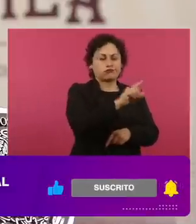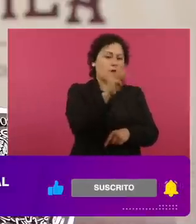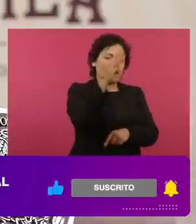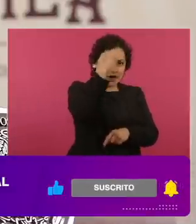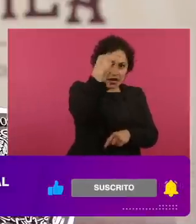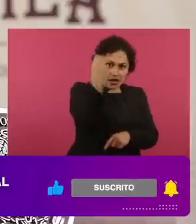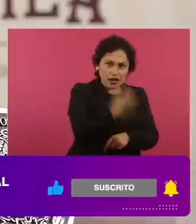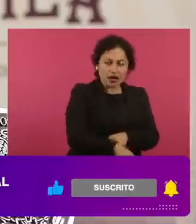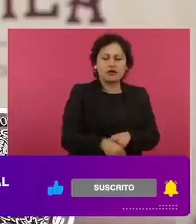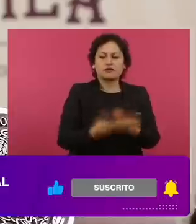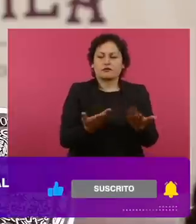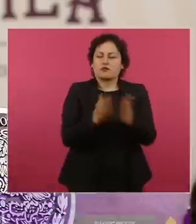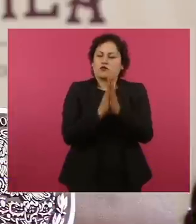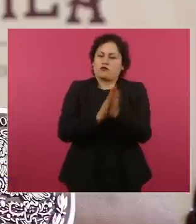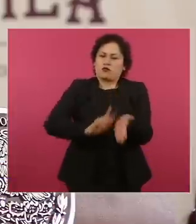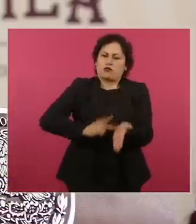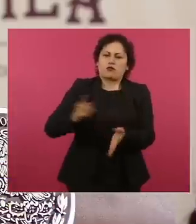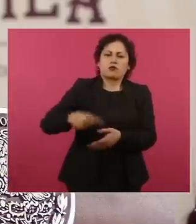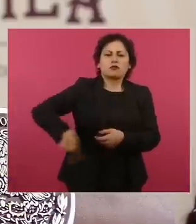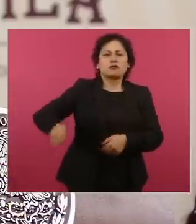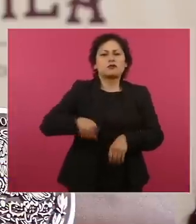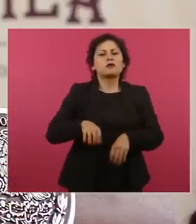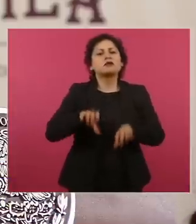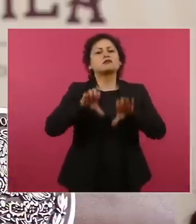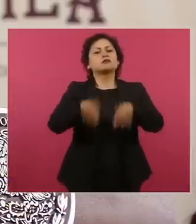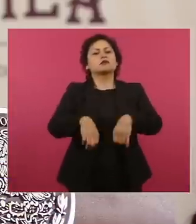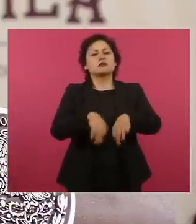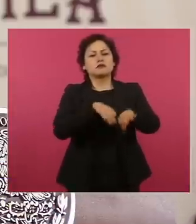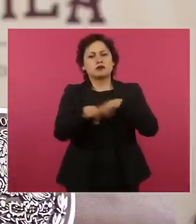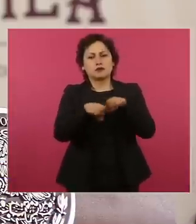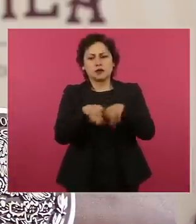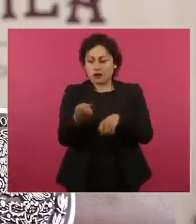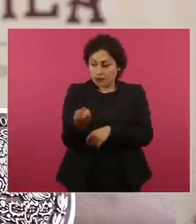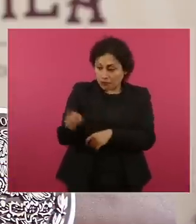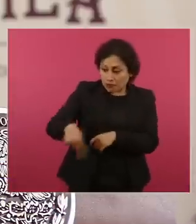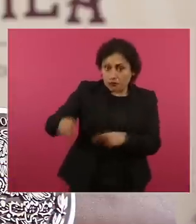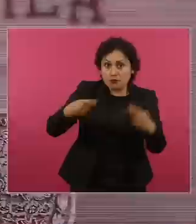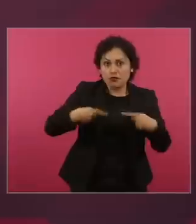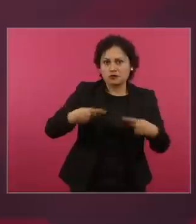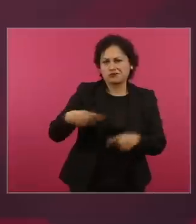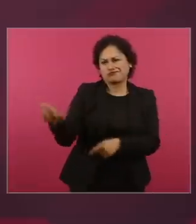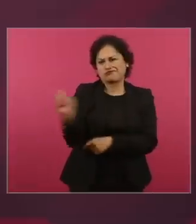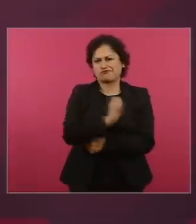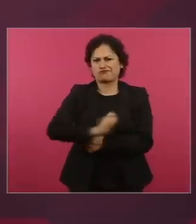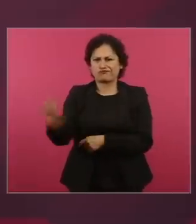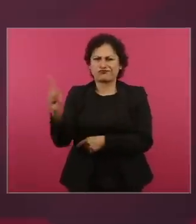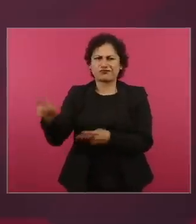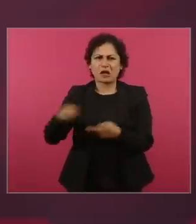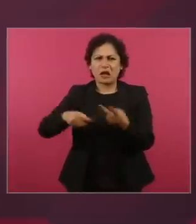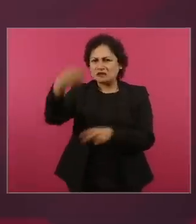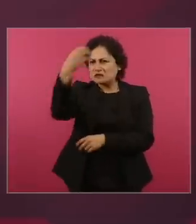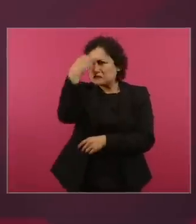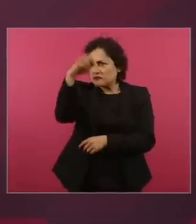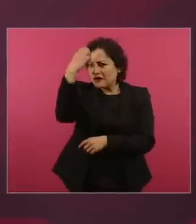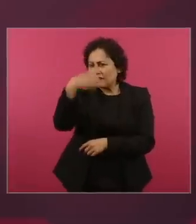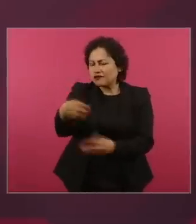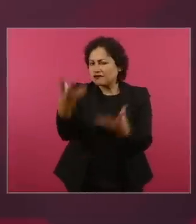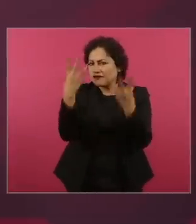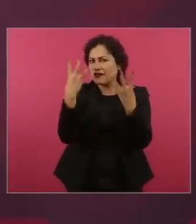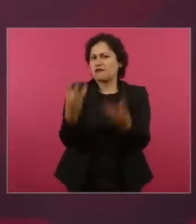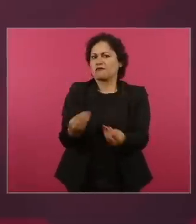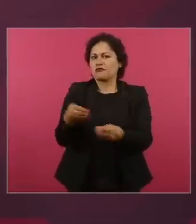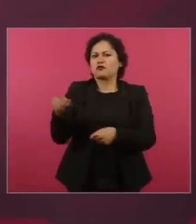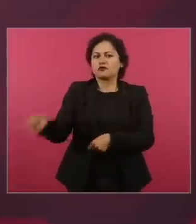nuestros compañeros. Son compañeros especializados, tienen muchísima experiencia, desde tráfico,